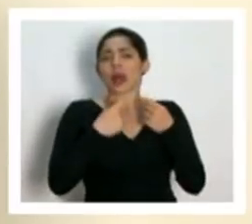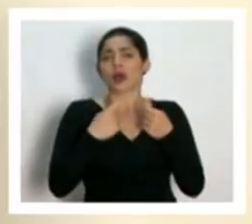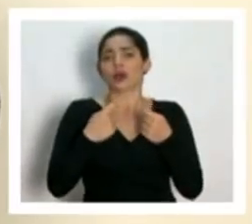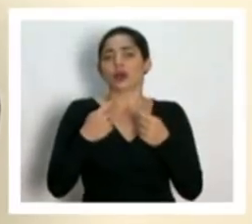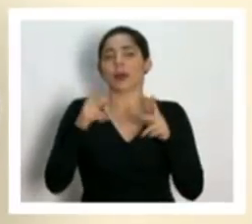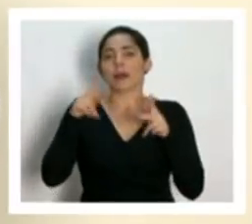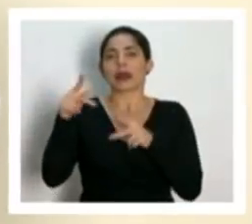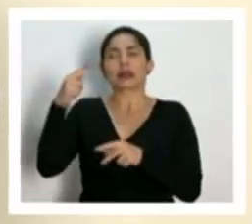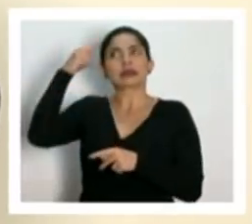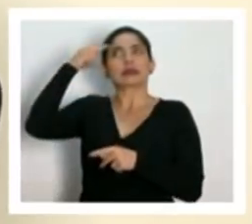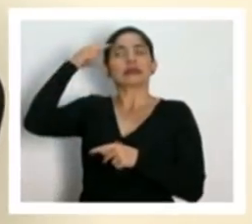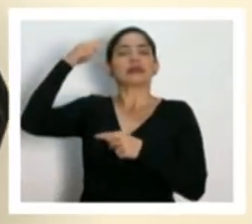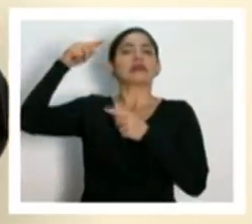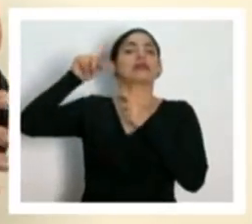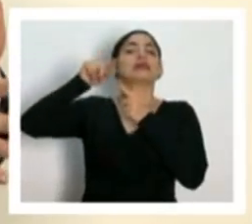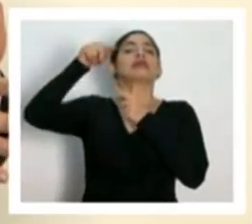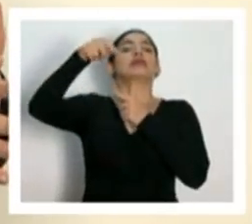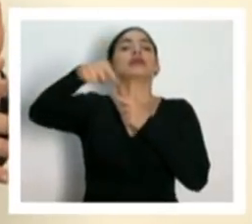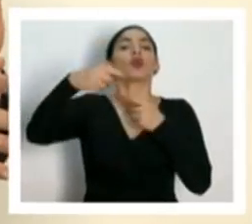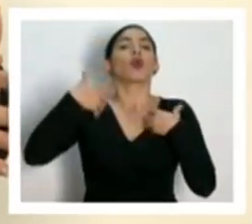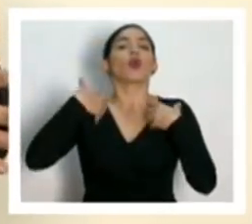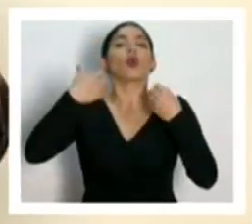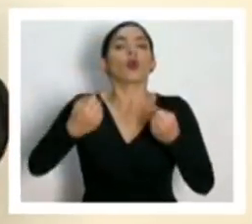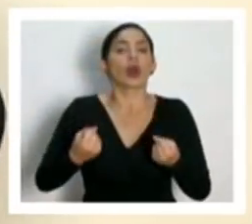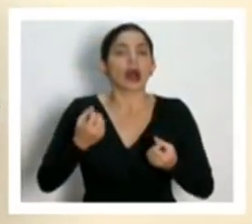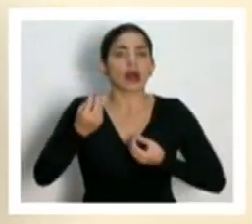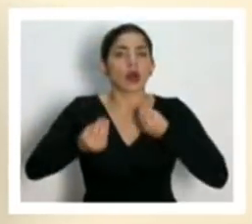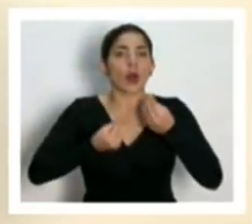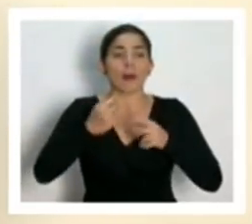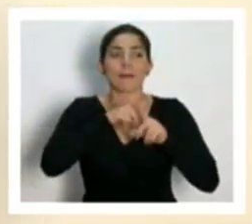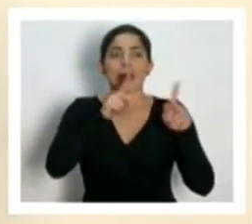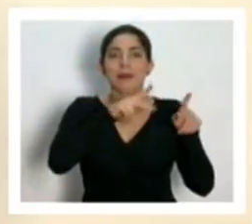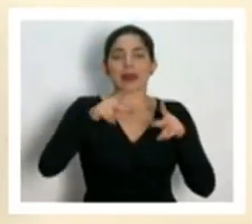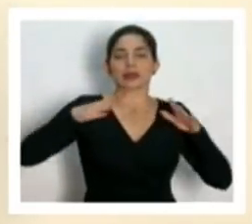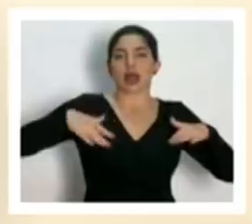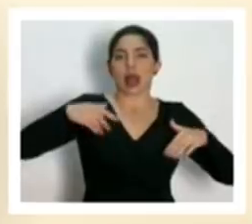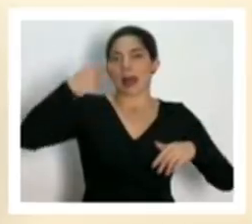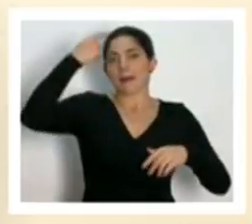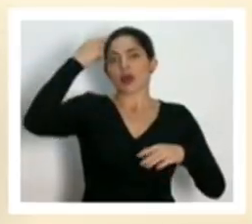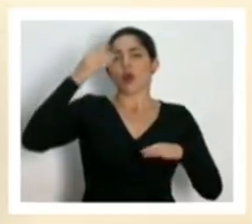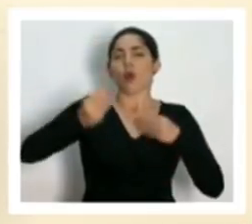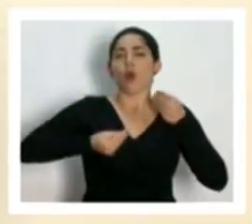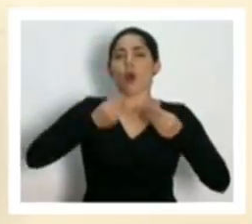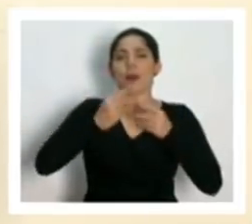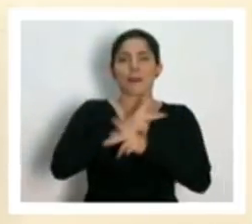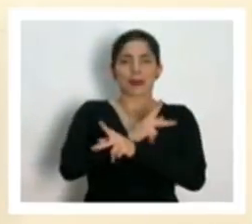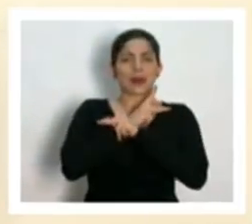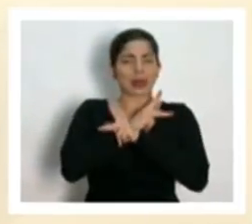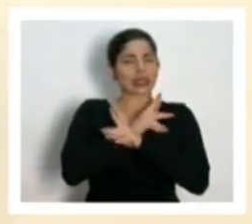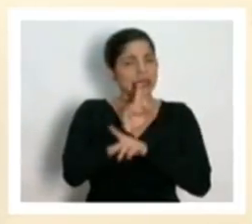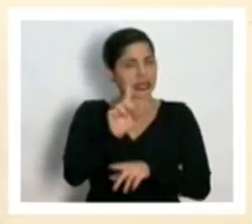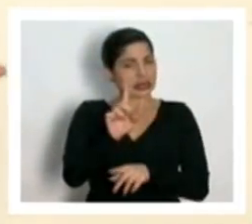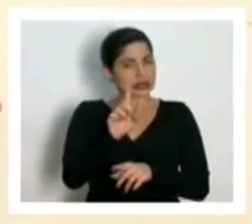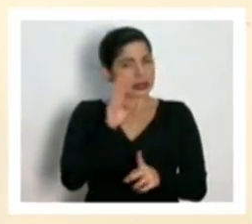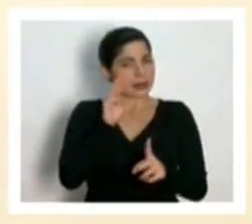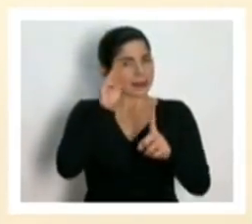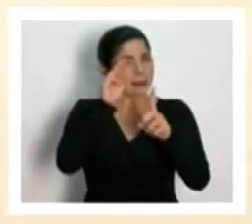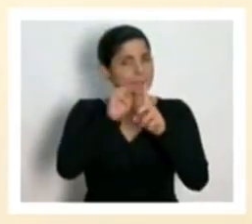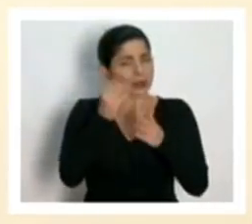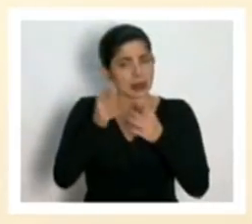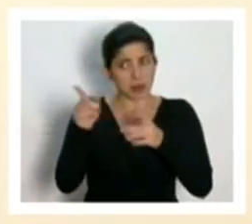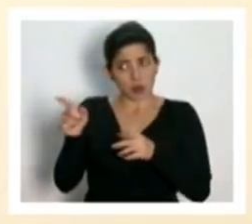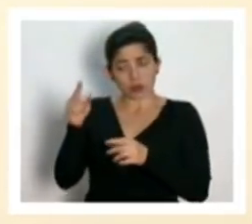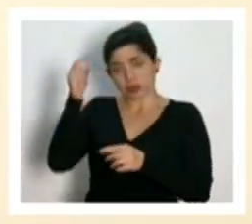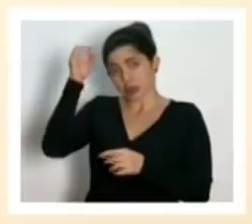pensando en la fase curativa pero no en la fase preventiva es que creo que tal vez el mensaje y no sé si usted lo